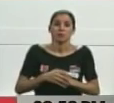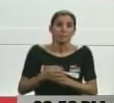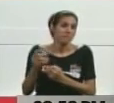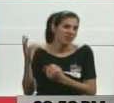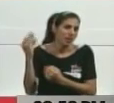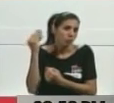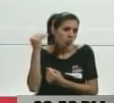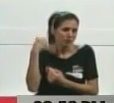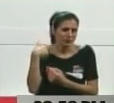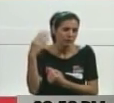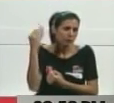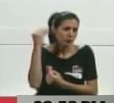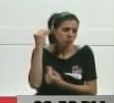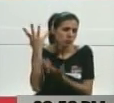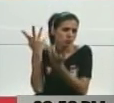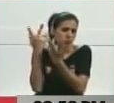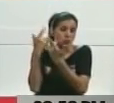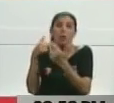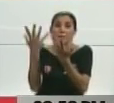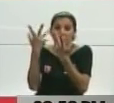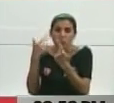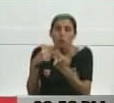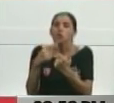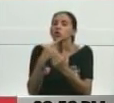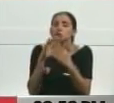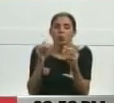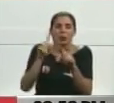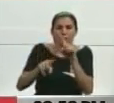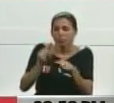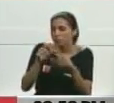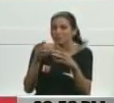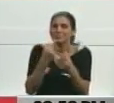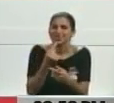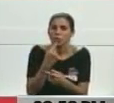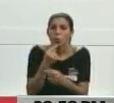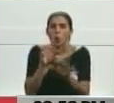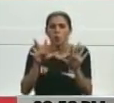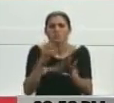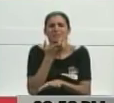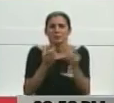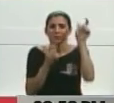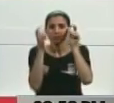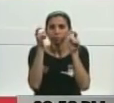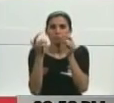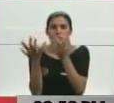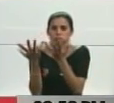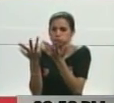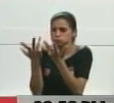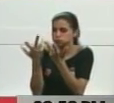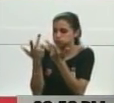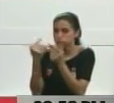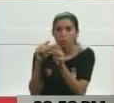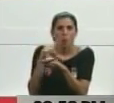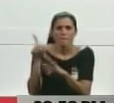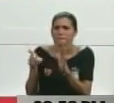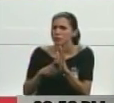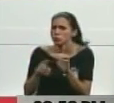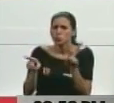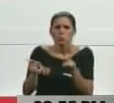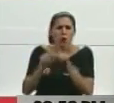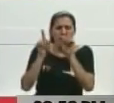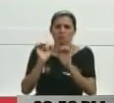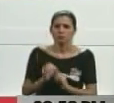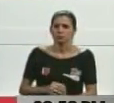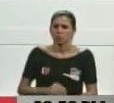el 8 de diciembre. Se lo sabe así como que, pero con, bueno, con